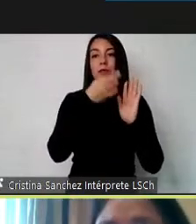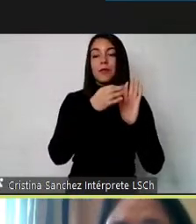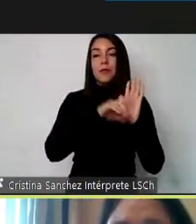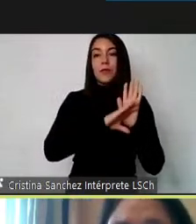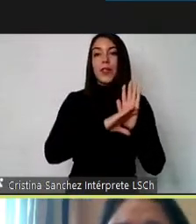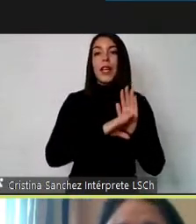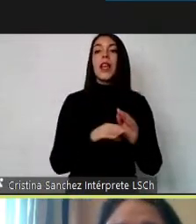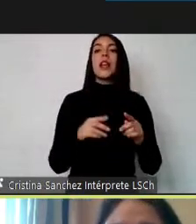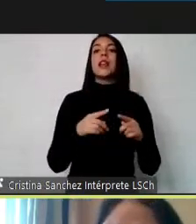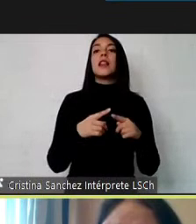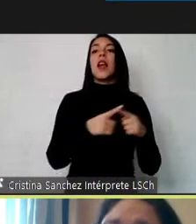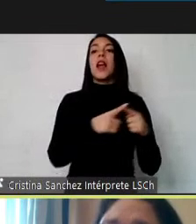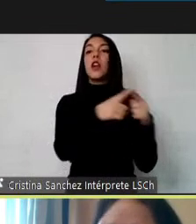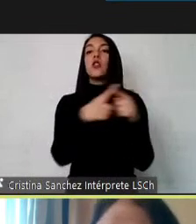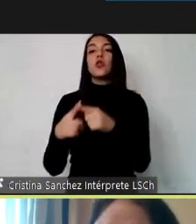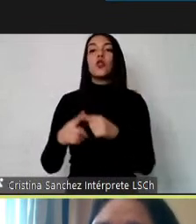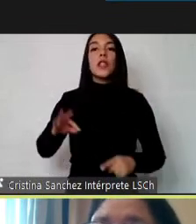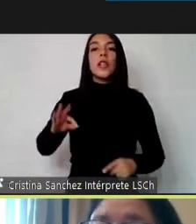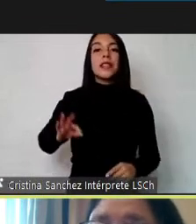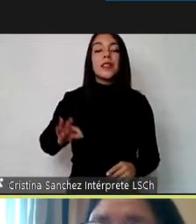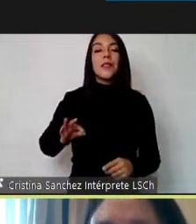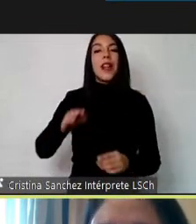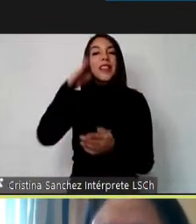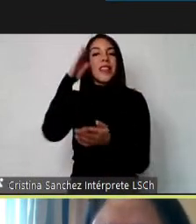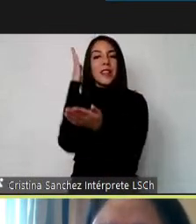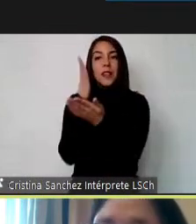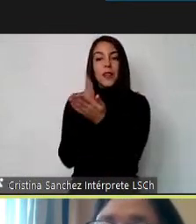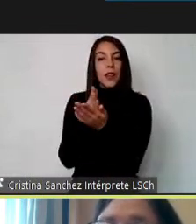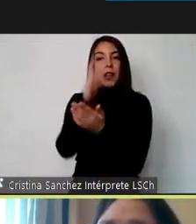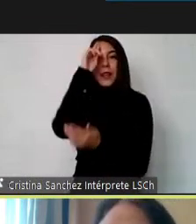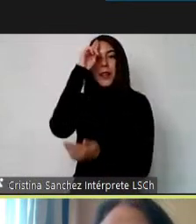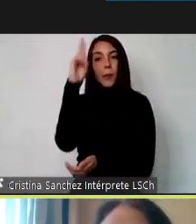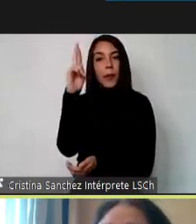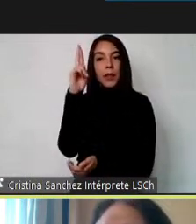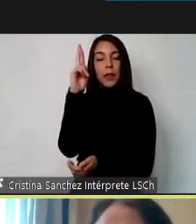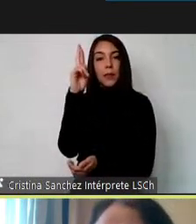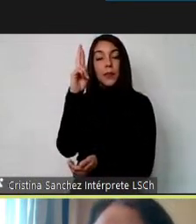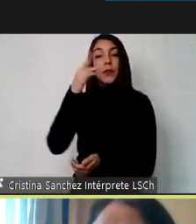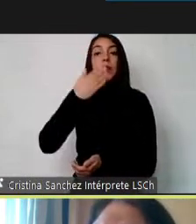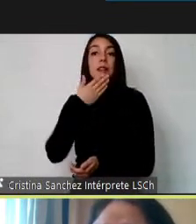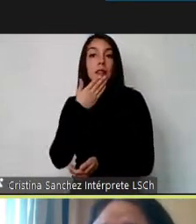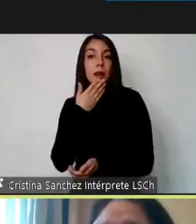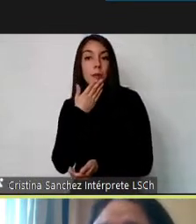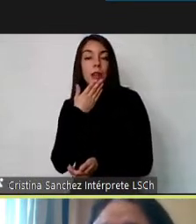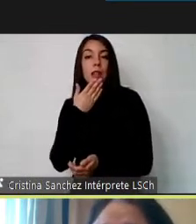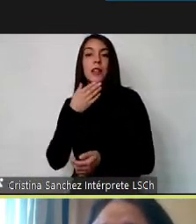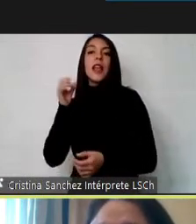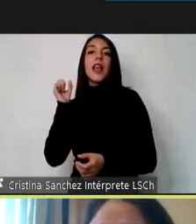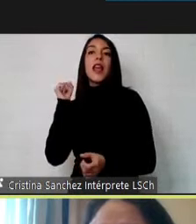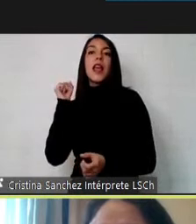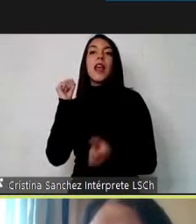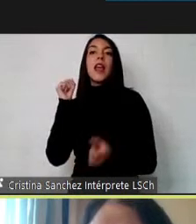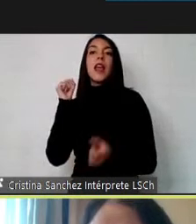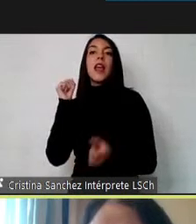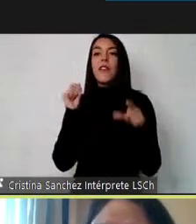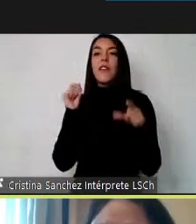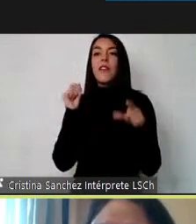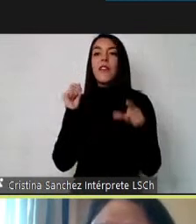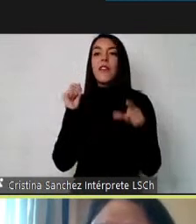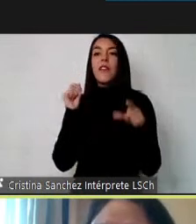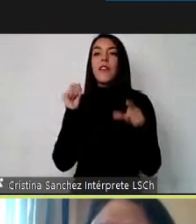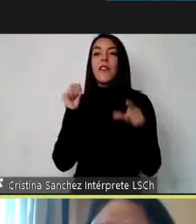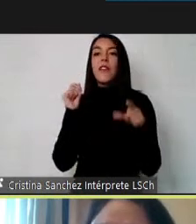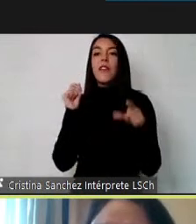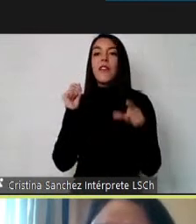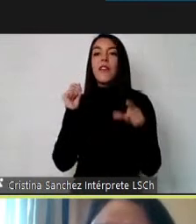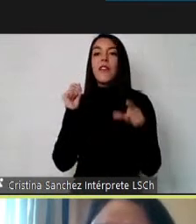como decía Alicia, tiene el deber de respetarlos, pero también de defenderlos. Es decir, hay una acción entre